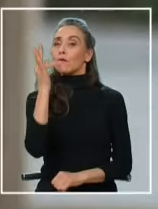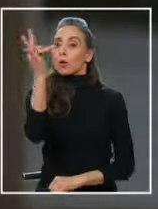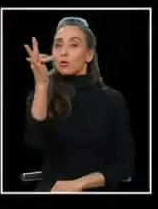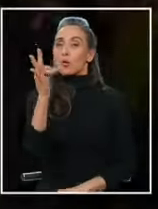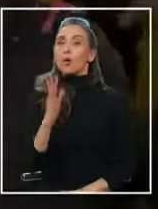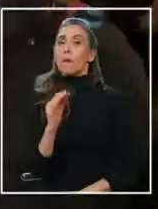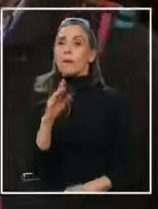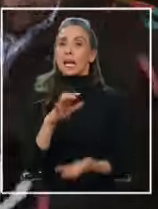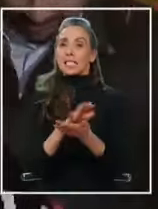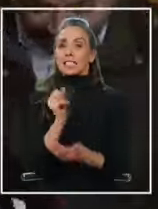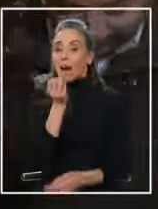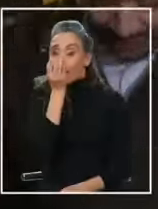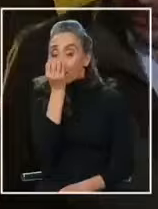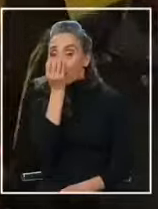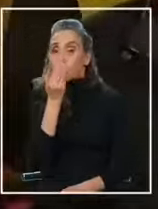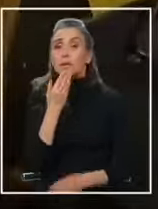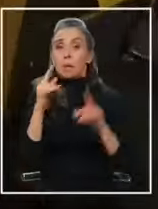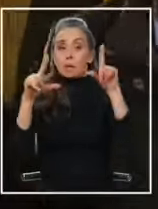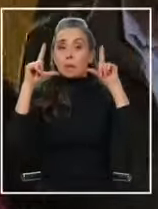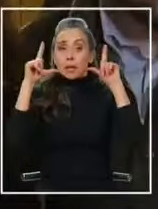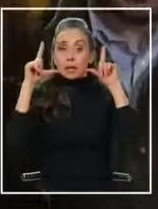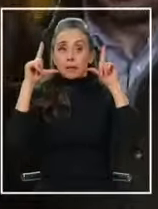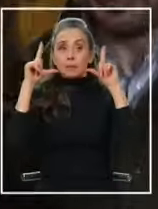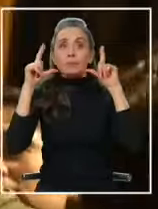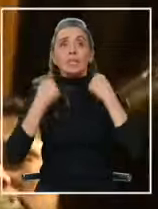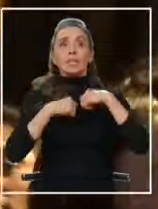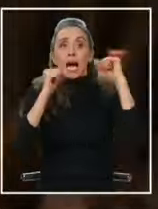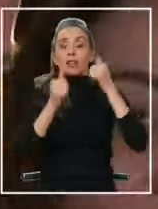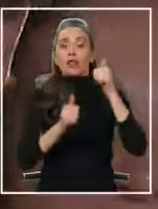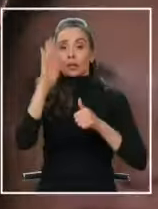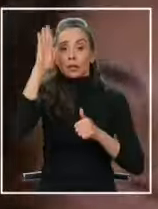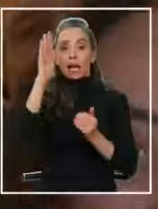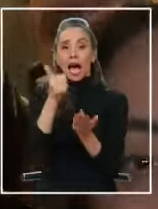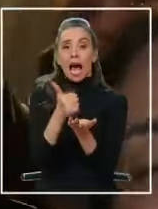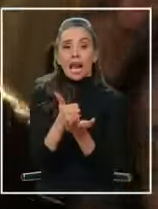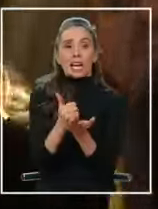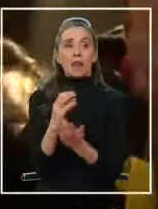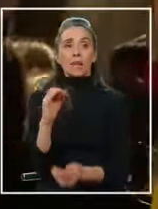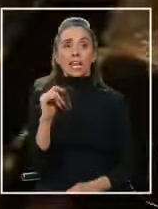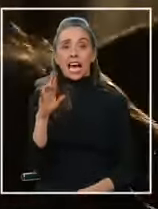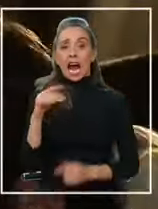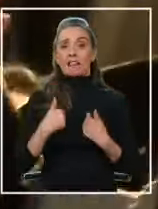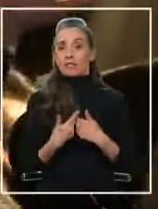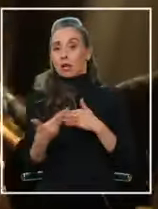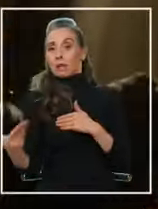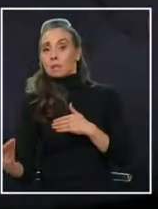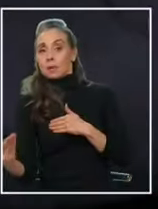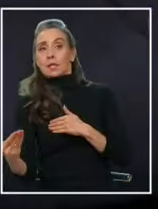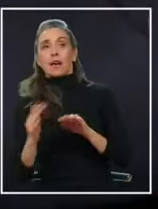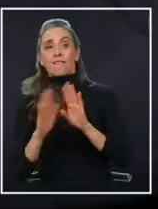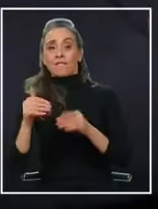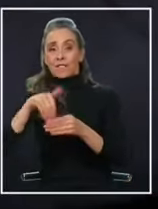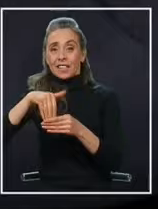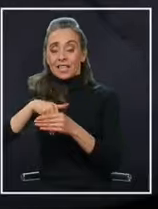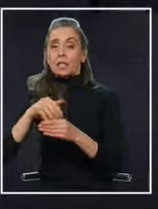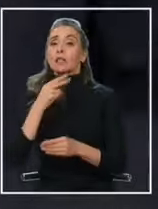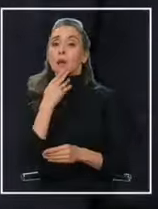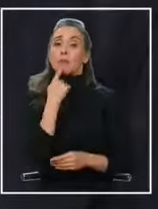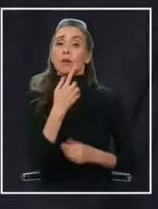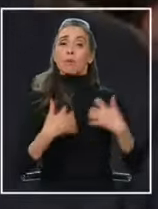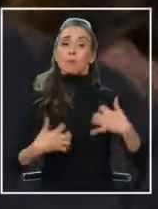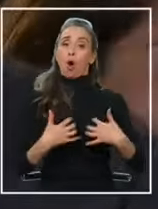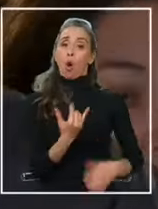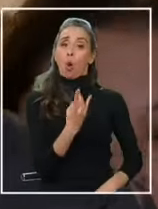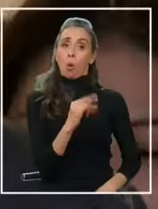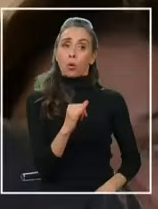futuro de Lobo Arnichea. La Florida también fue protagonista. Allí triunfó el candidato y el alcalde Carter, quien finalizado el proceso no escondió su molestia con la